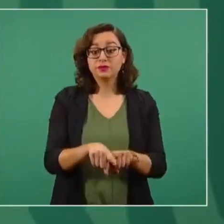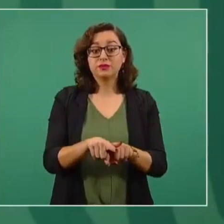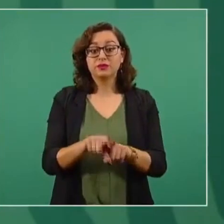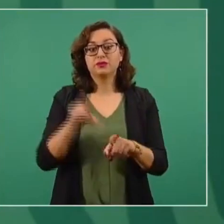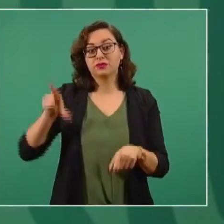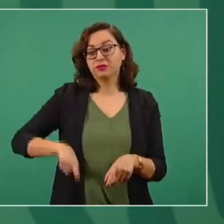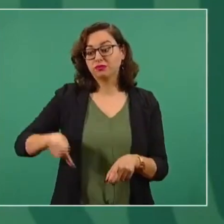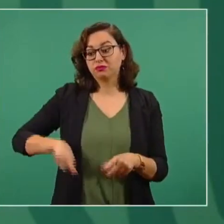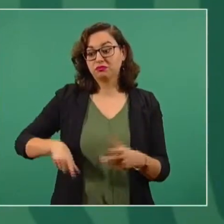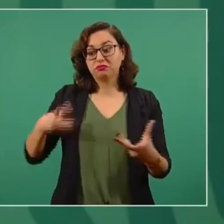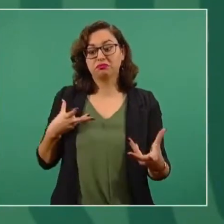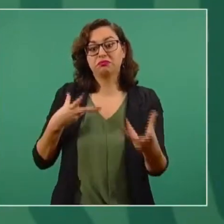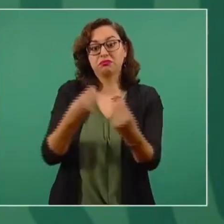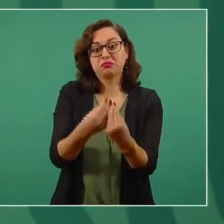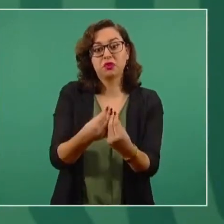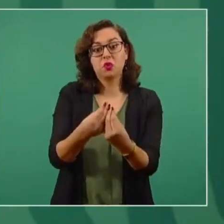pues eran millonarios.